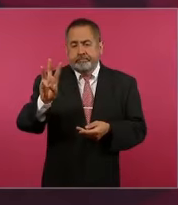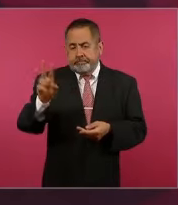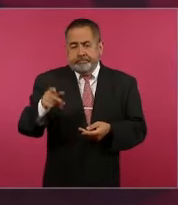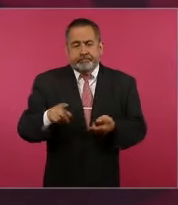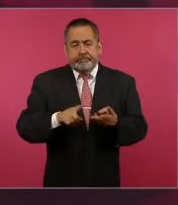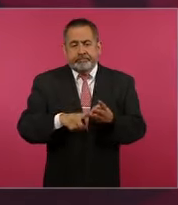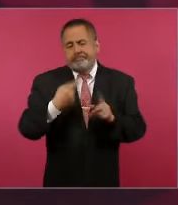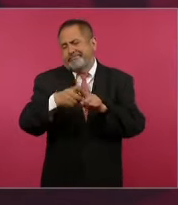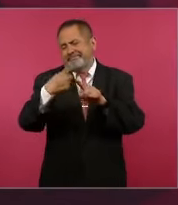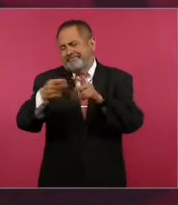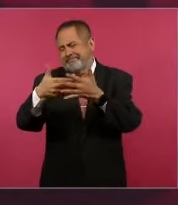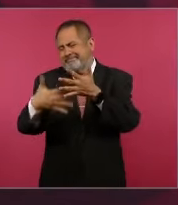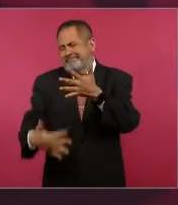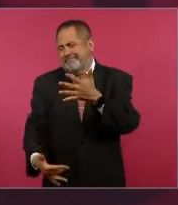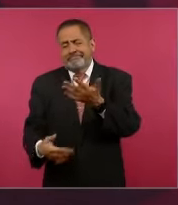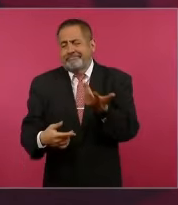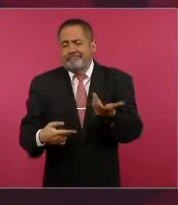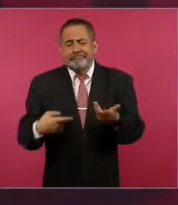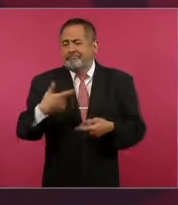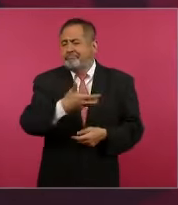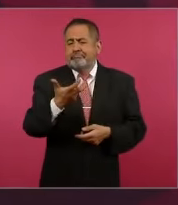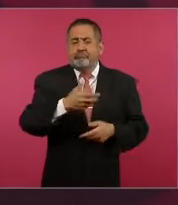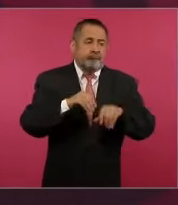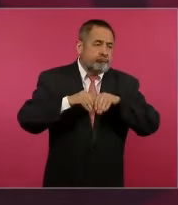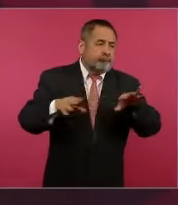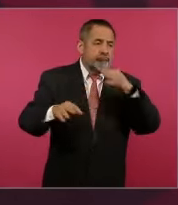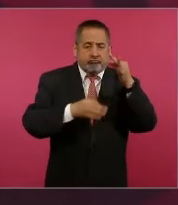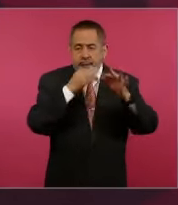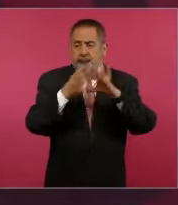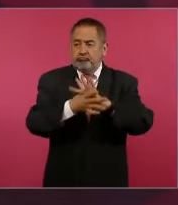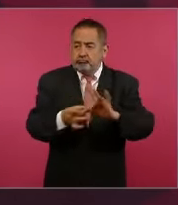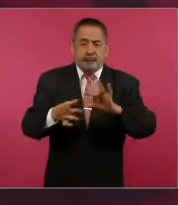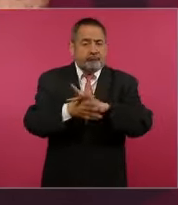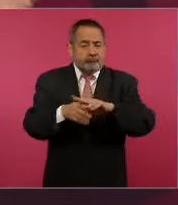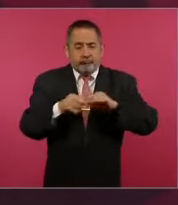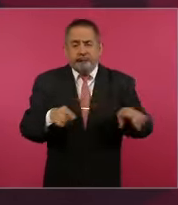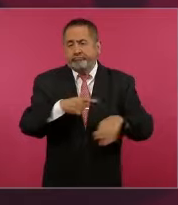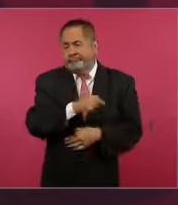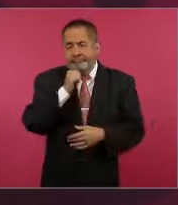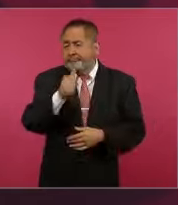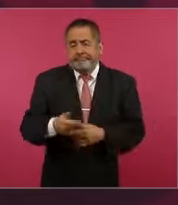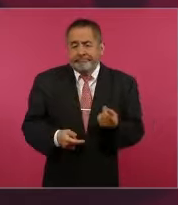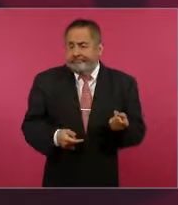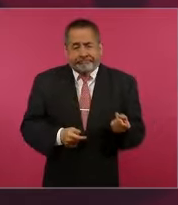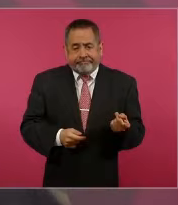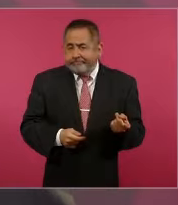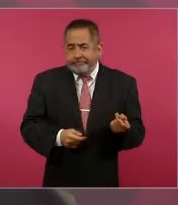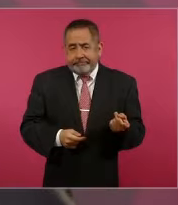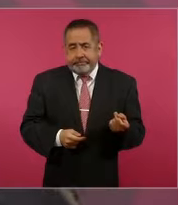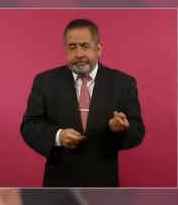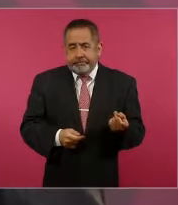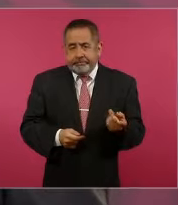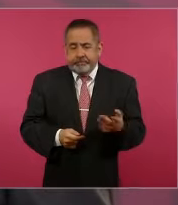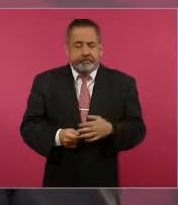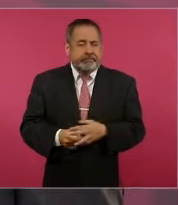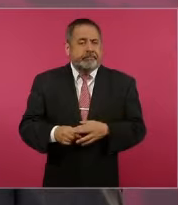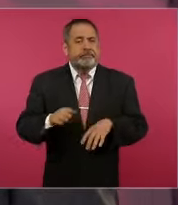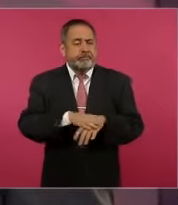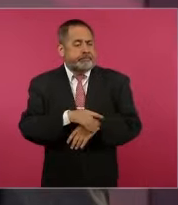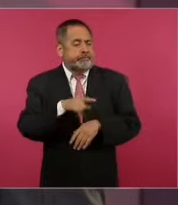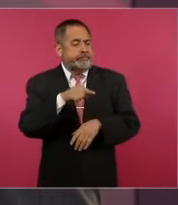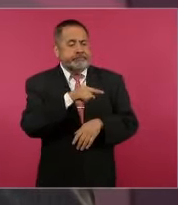etcétera, etcétera, etcétera. Hay una relación